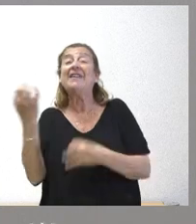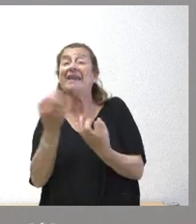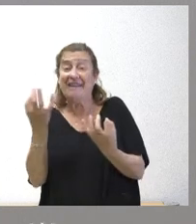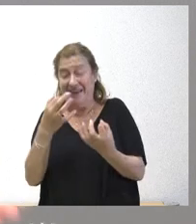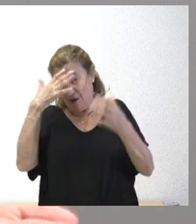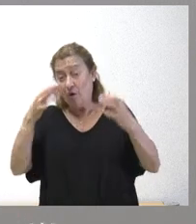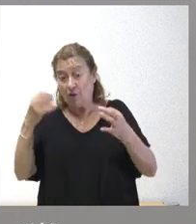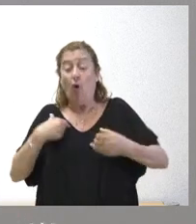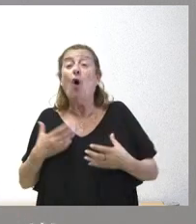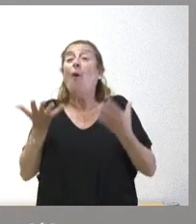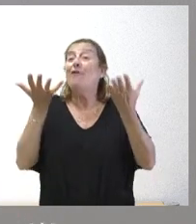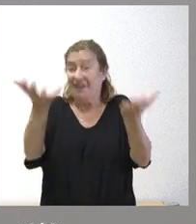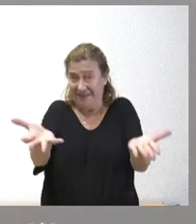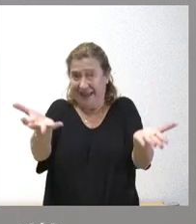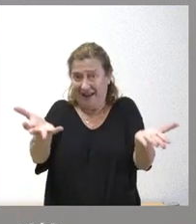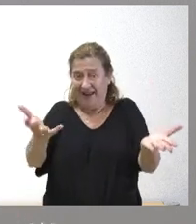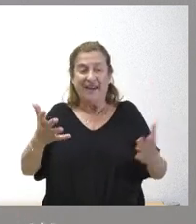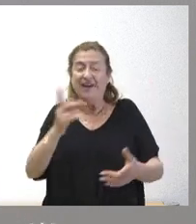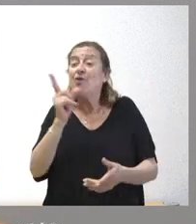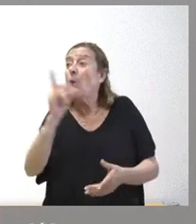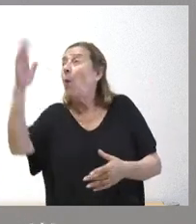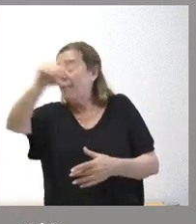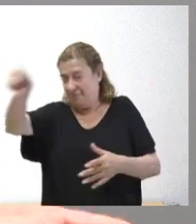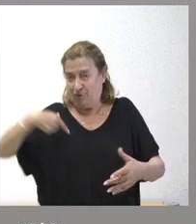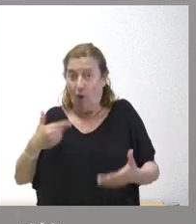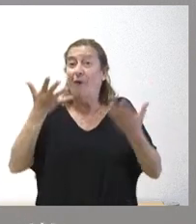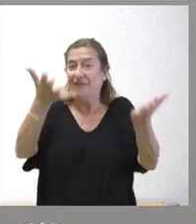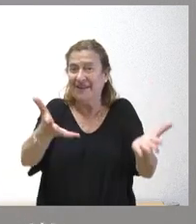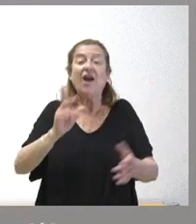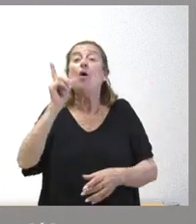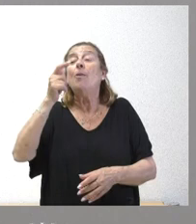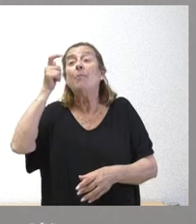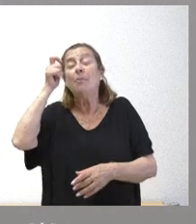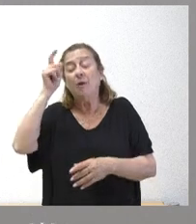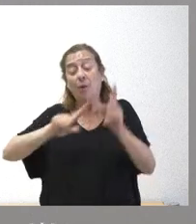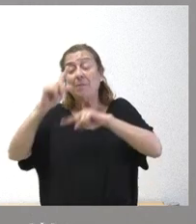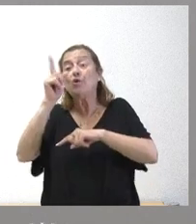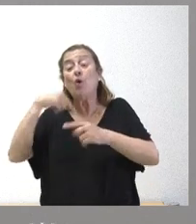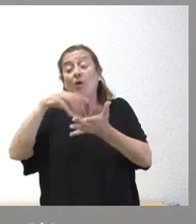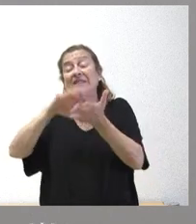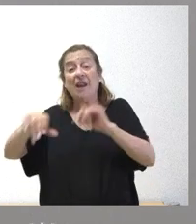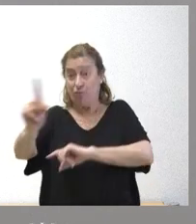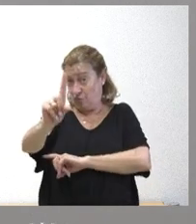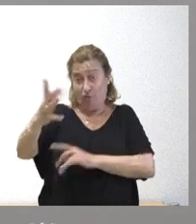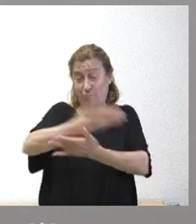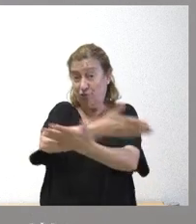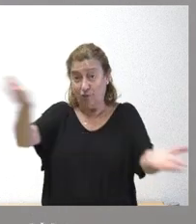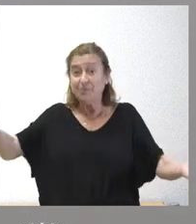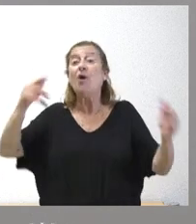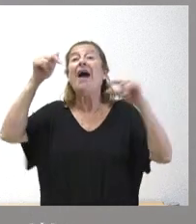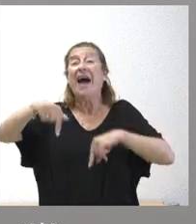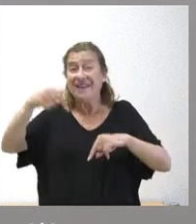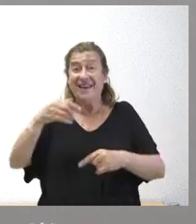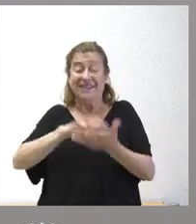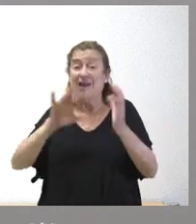lógicamente ofertar a aquellos que no optan por ello por tanto no es un problema solo de castilleros de todos lo que pasa es en Castilla y León tenemos más médicos de familia que